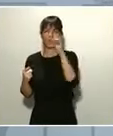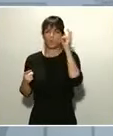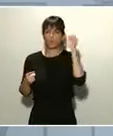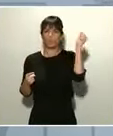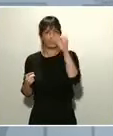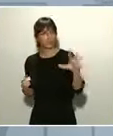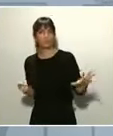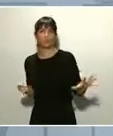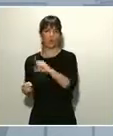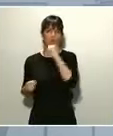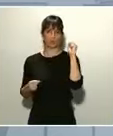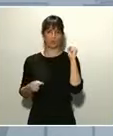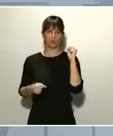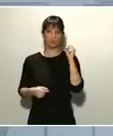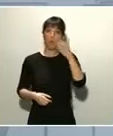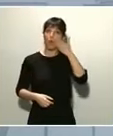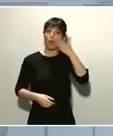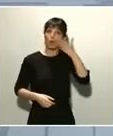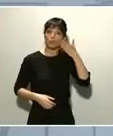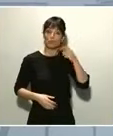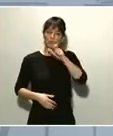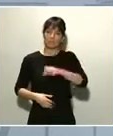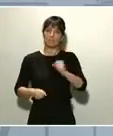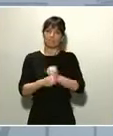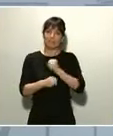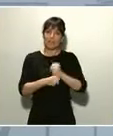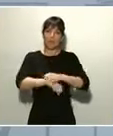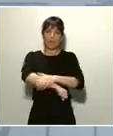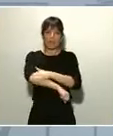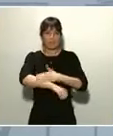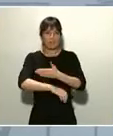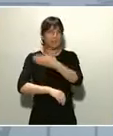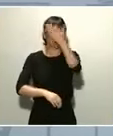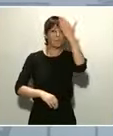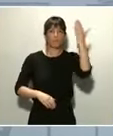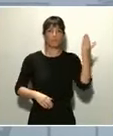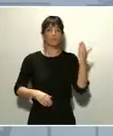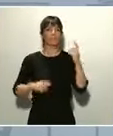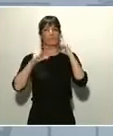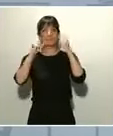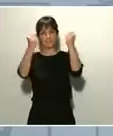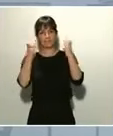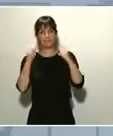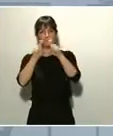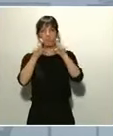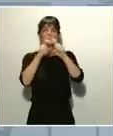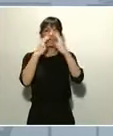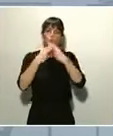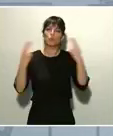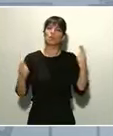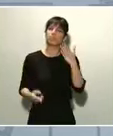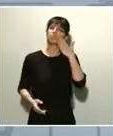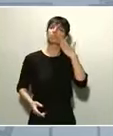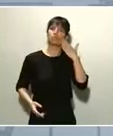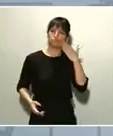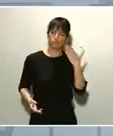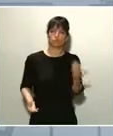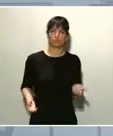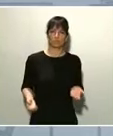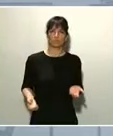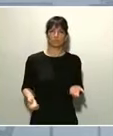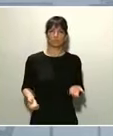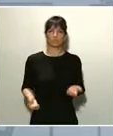uno de los que desempeñan su trabajo en las administraciones, en las instituciones públicas, orgullosos de todos y cada uno de los